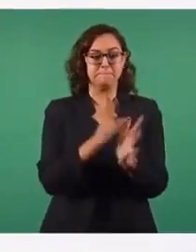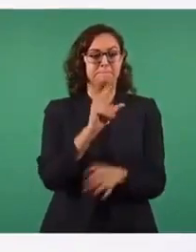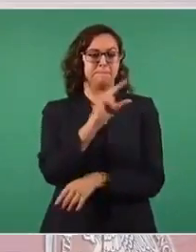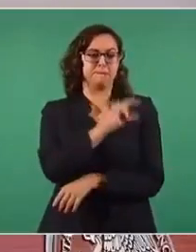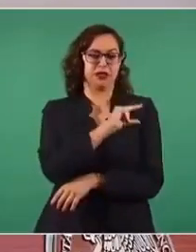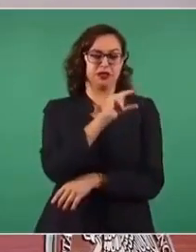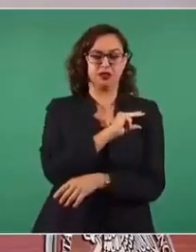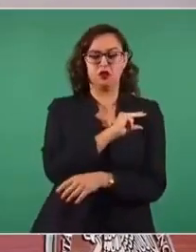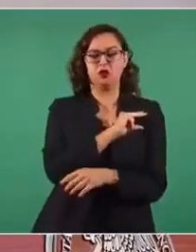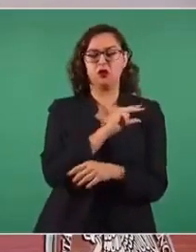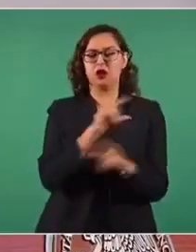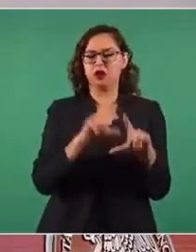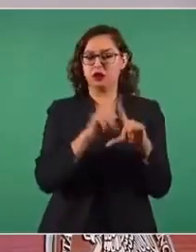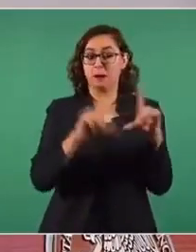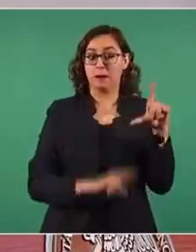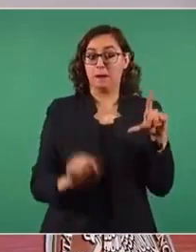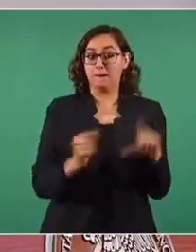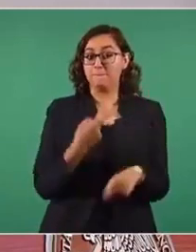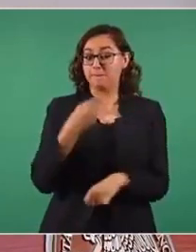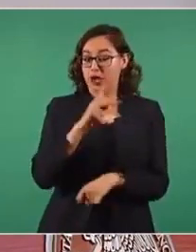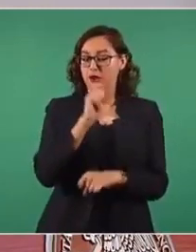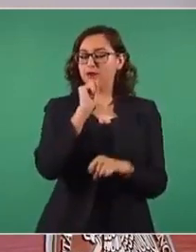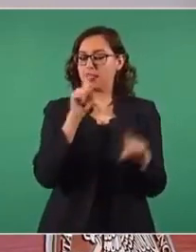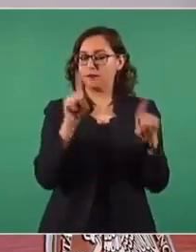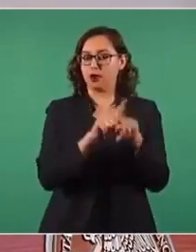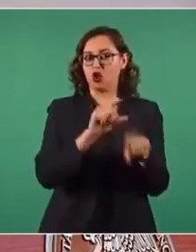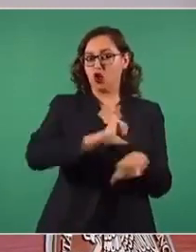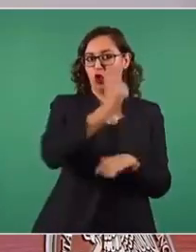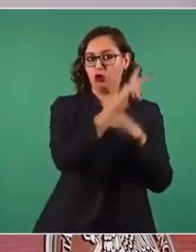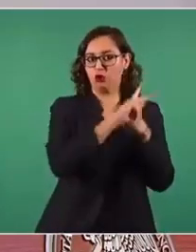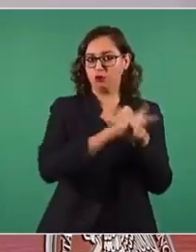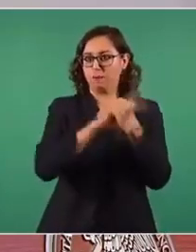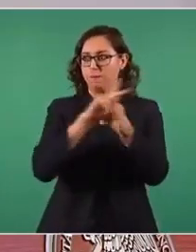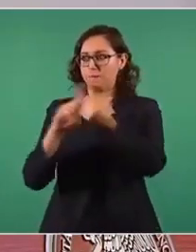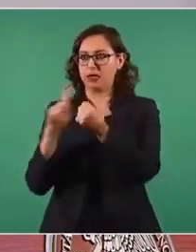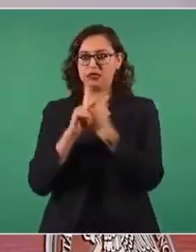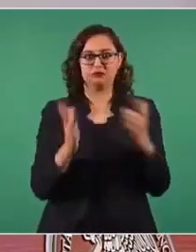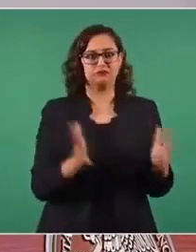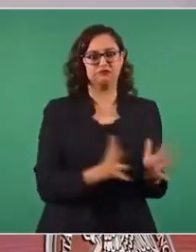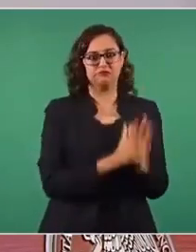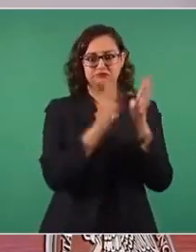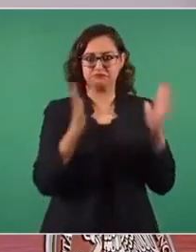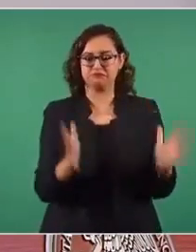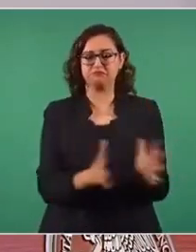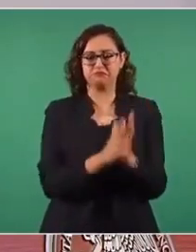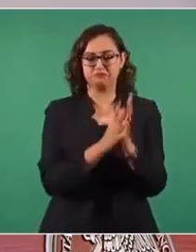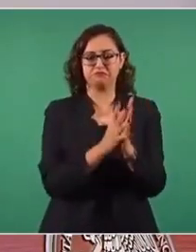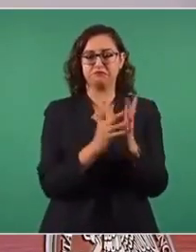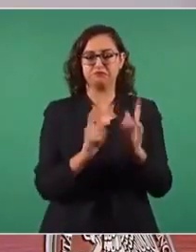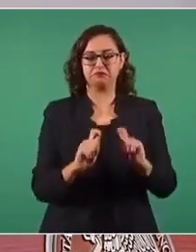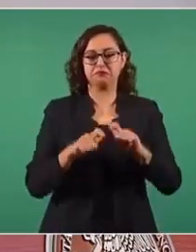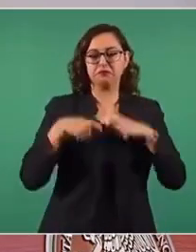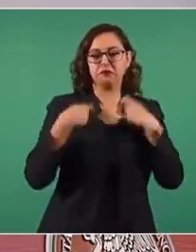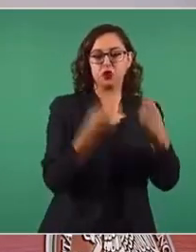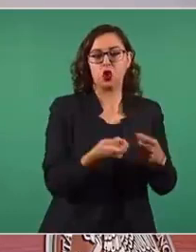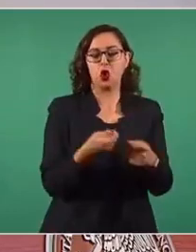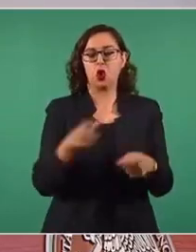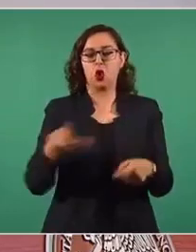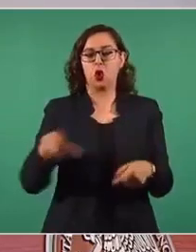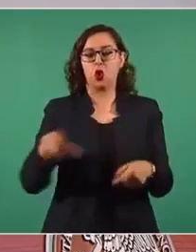y sobre todo extranjeras, con la entrega de subsidios,